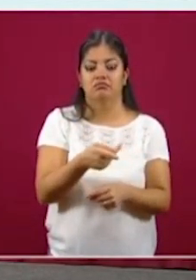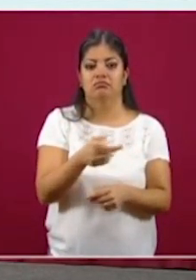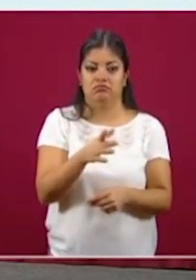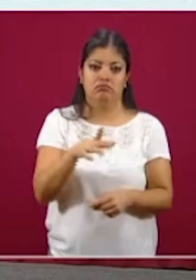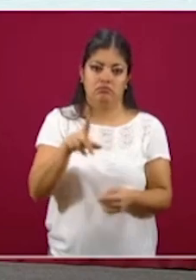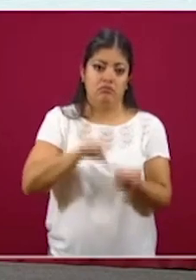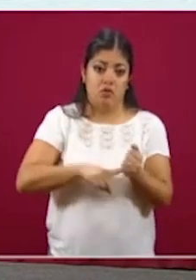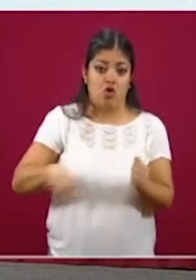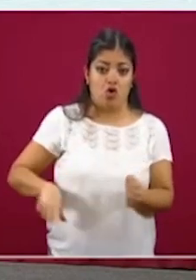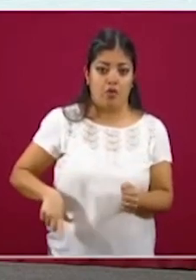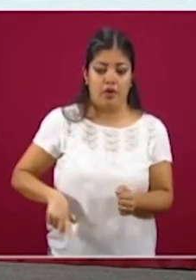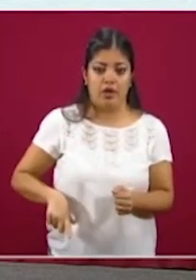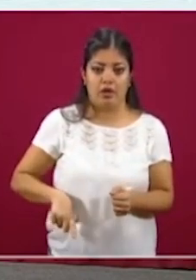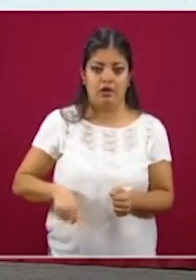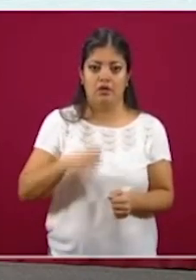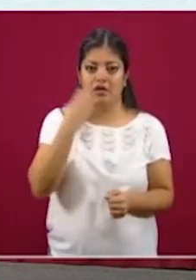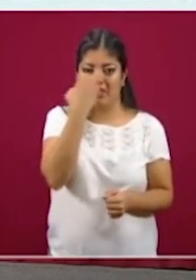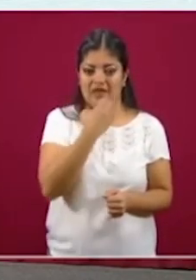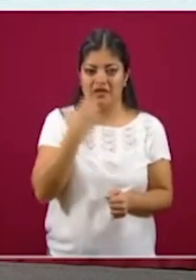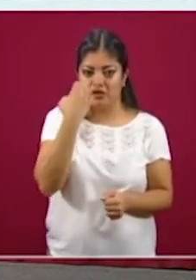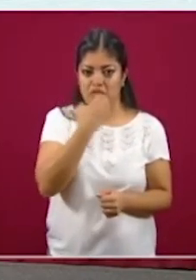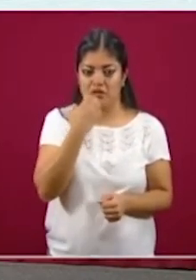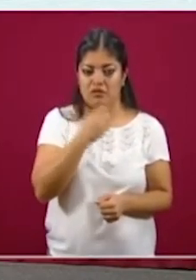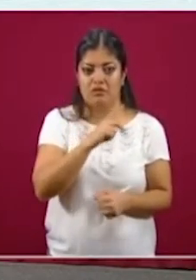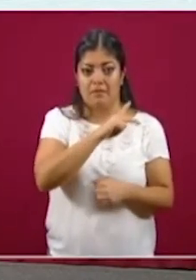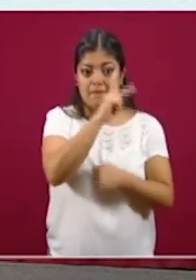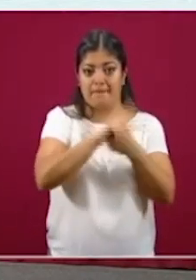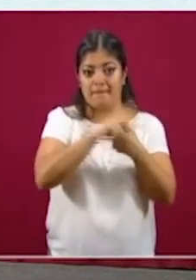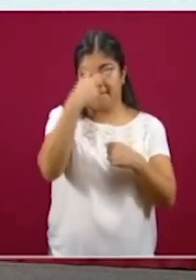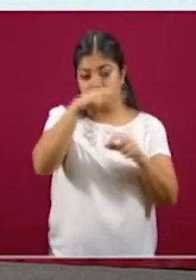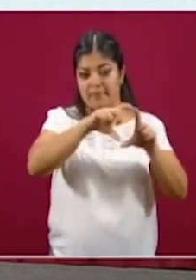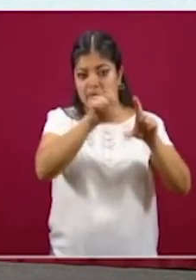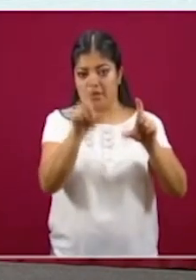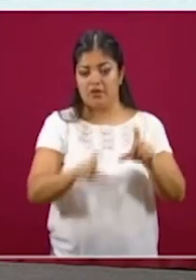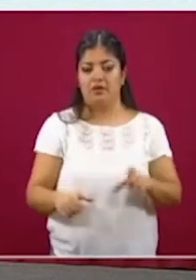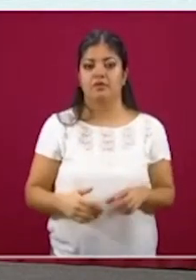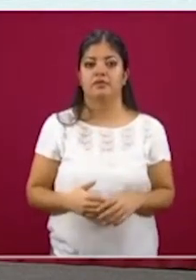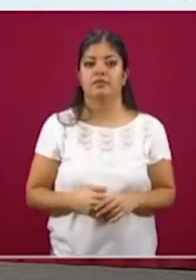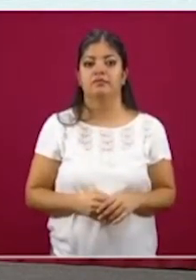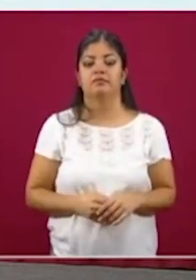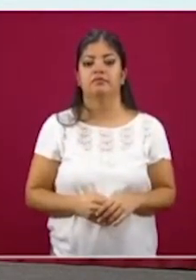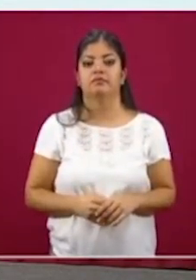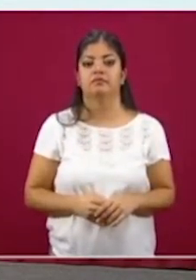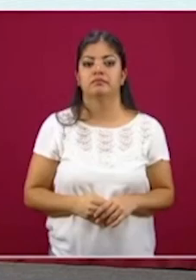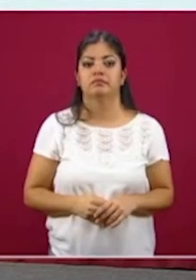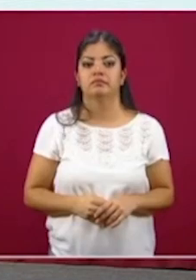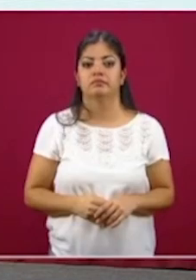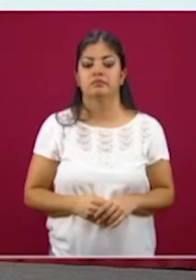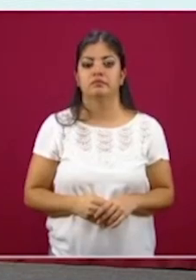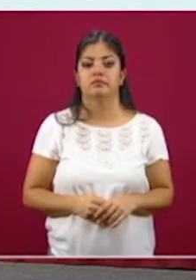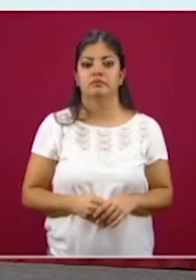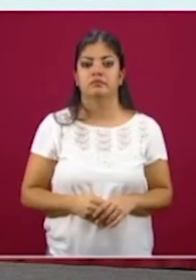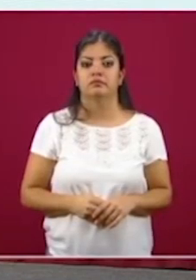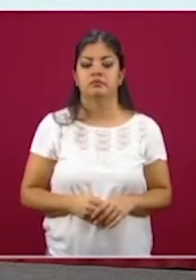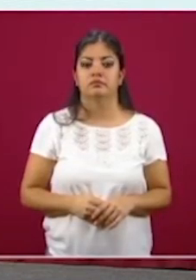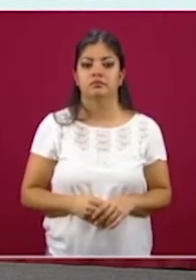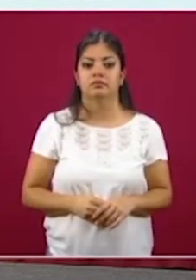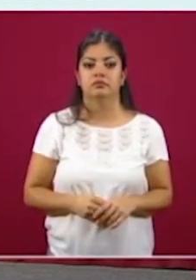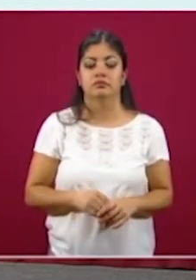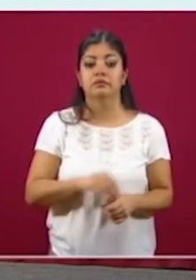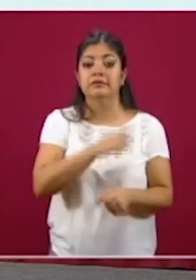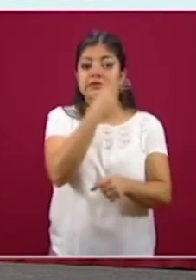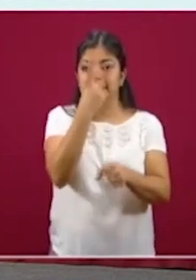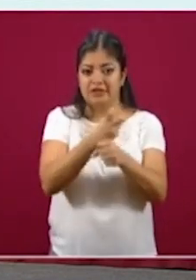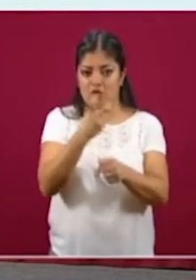públicas del sistema escolarizado del país. Adelante, por favor. En el